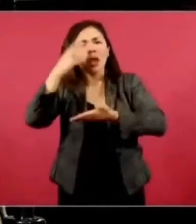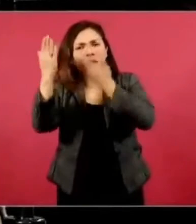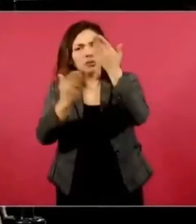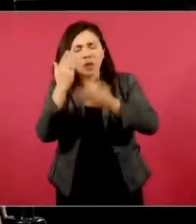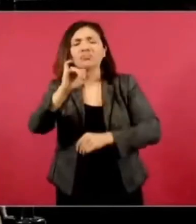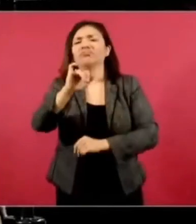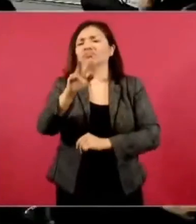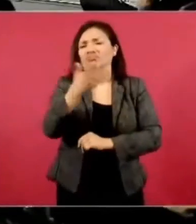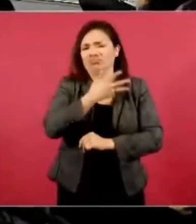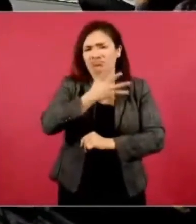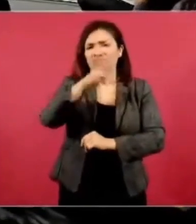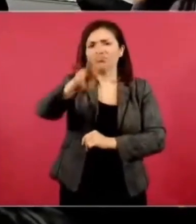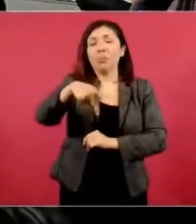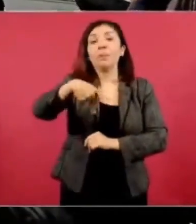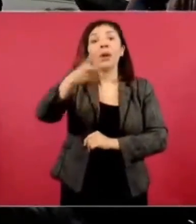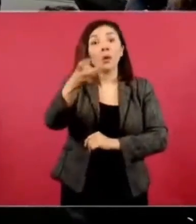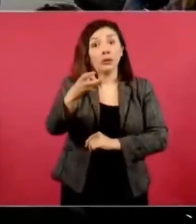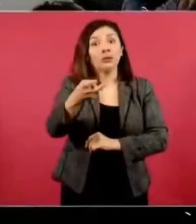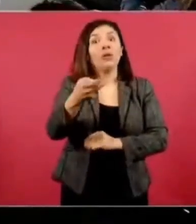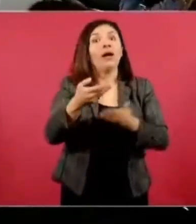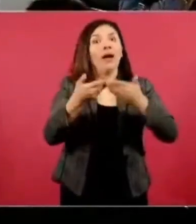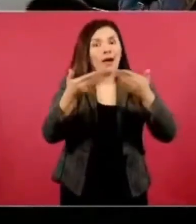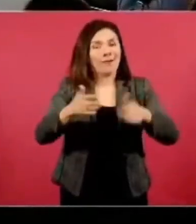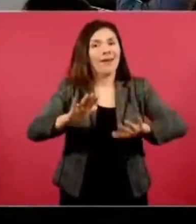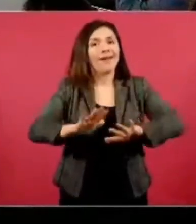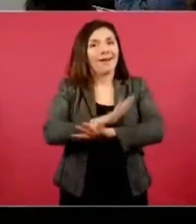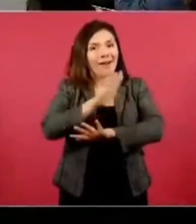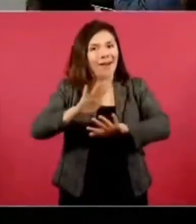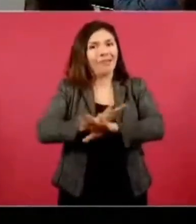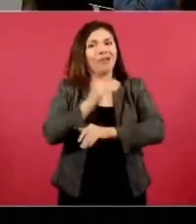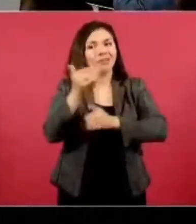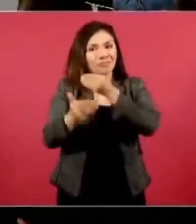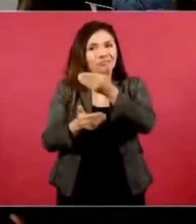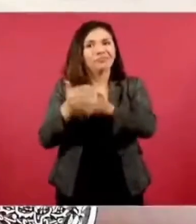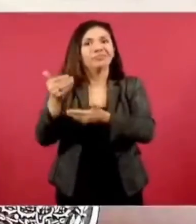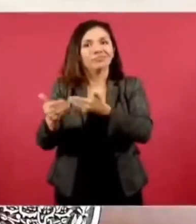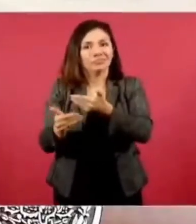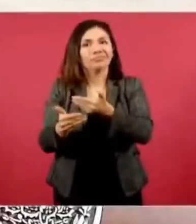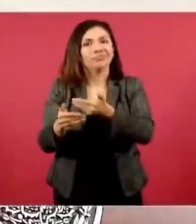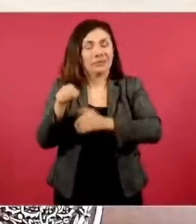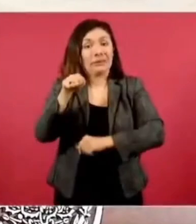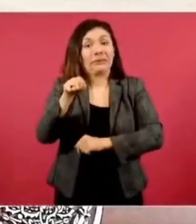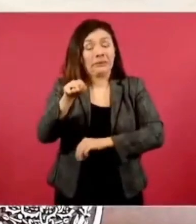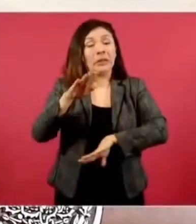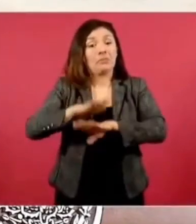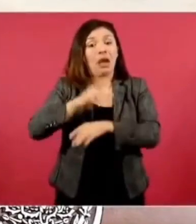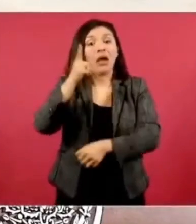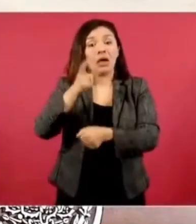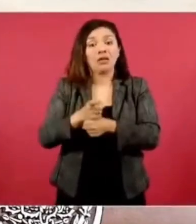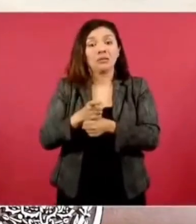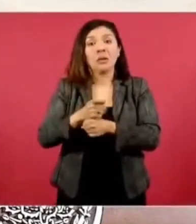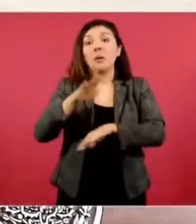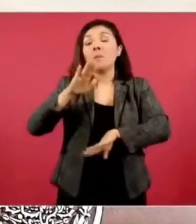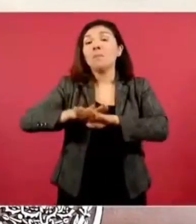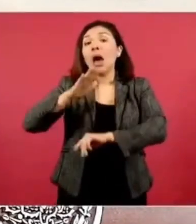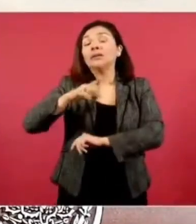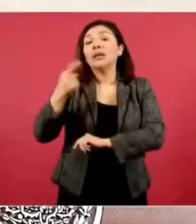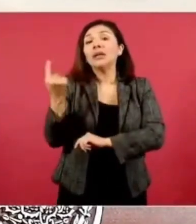hemos avanzado mucho. Yo creo que más que en el nivel